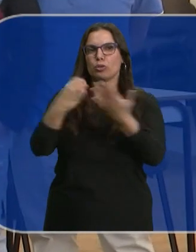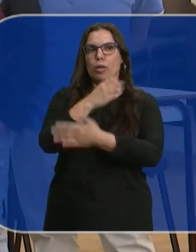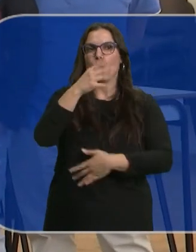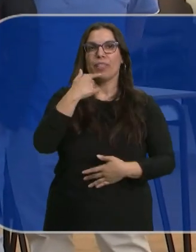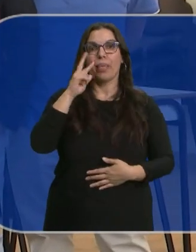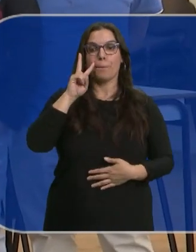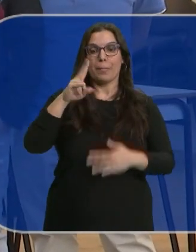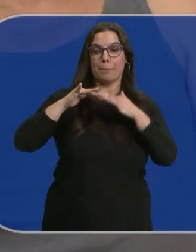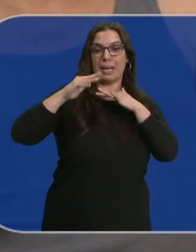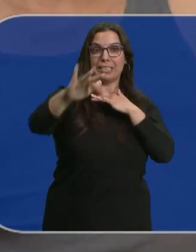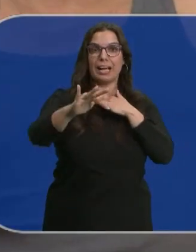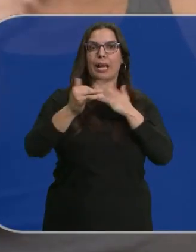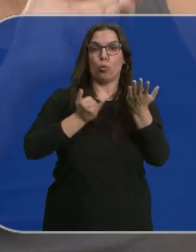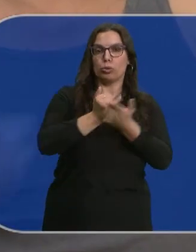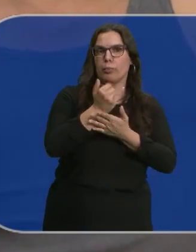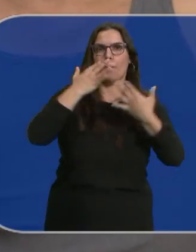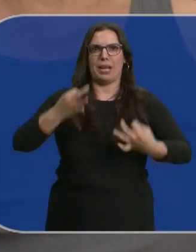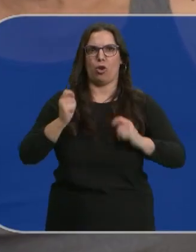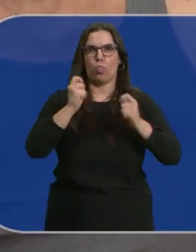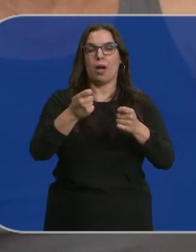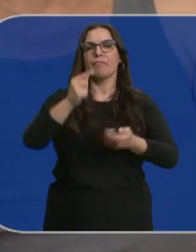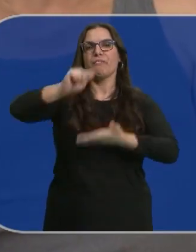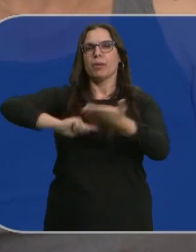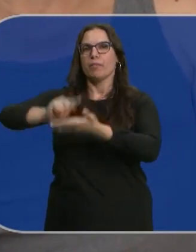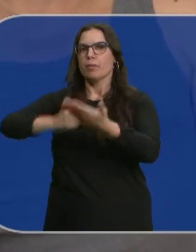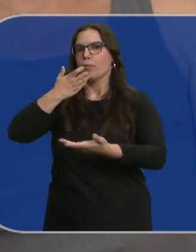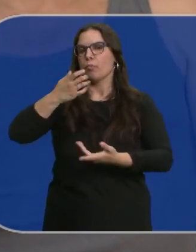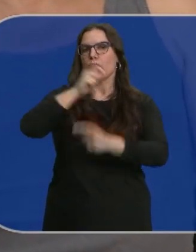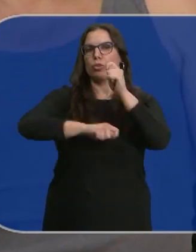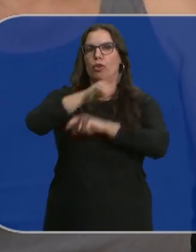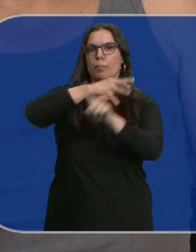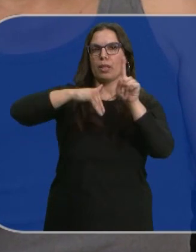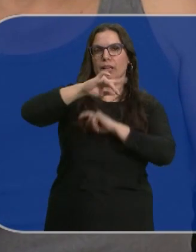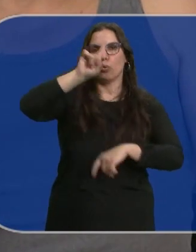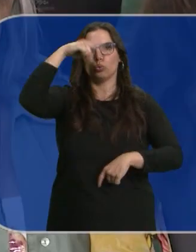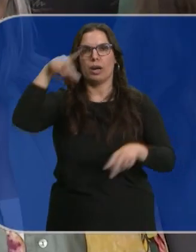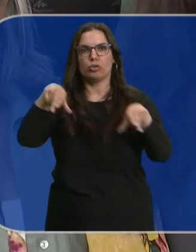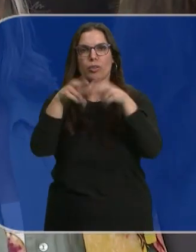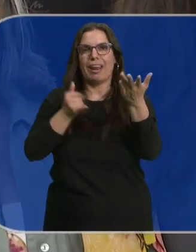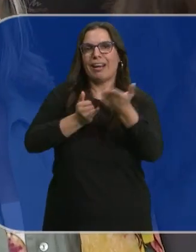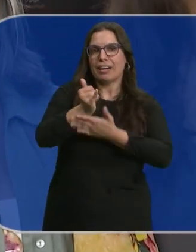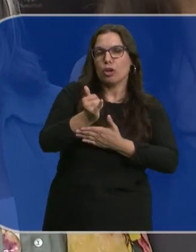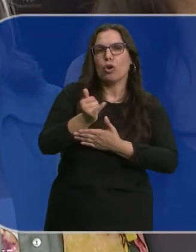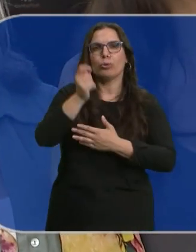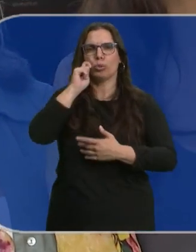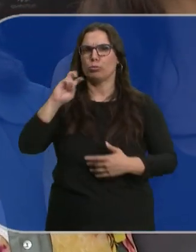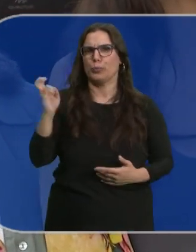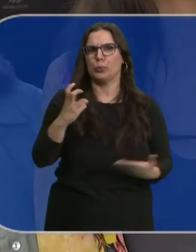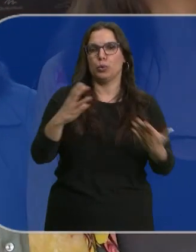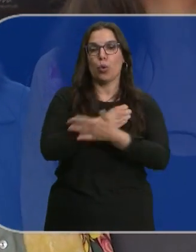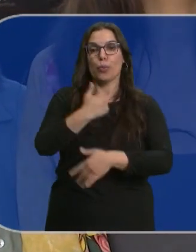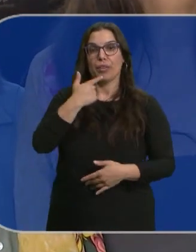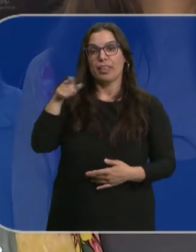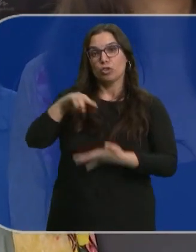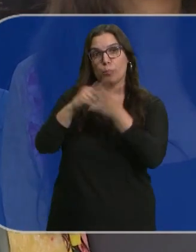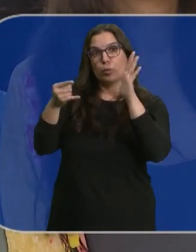en peligro el paisaje del Bierzo y sus cultivos, entre los firmantes, asociaciones ambientales, culturales, sociales, agrícolas y de turismo, que